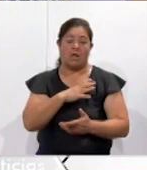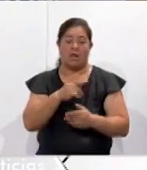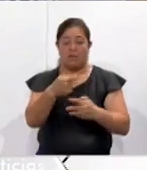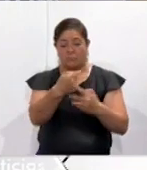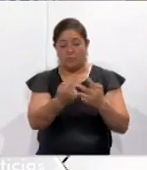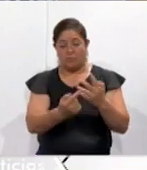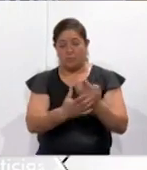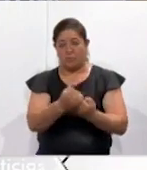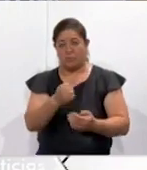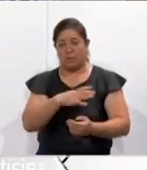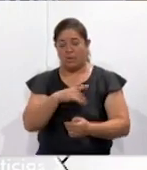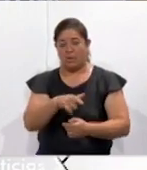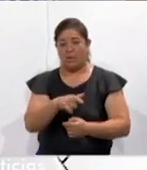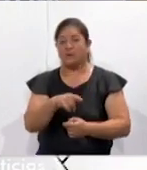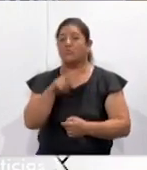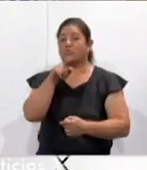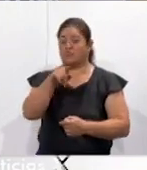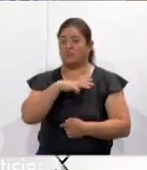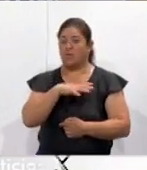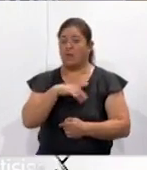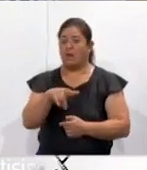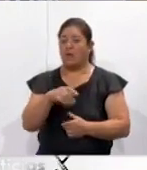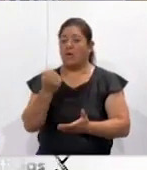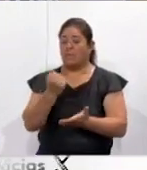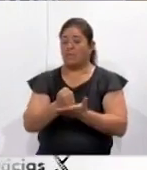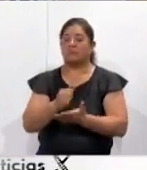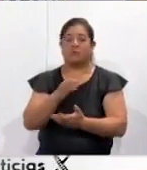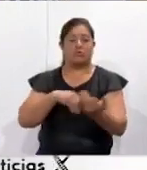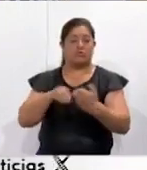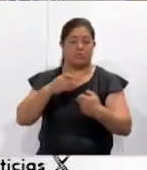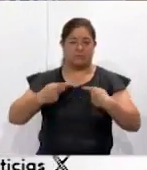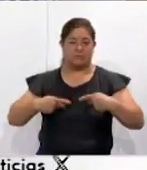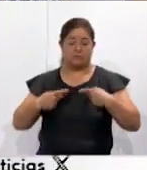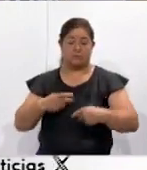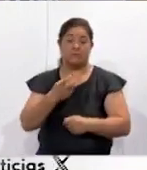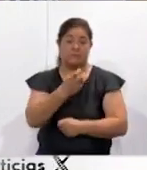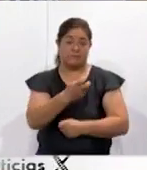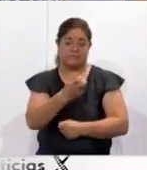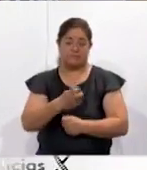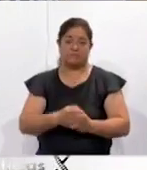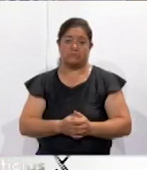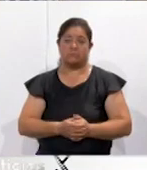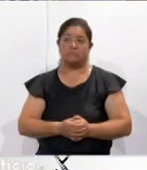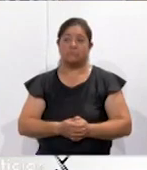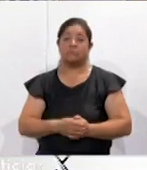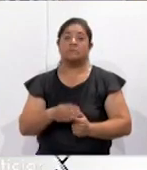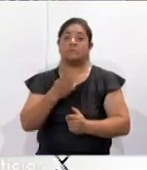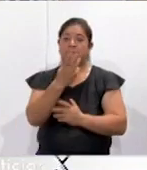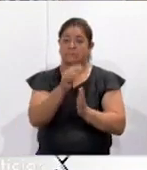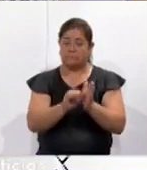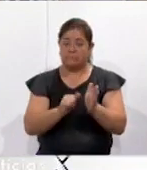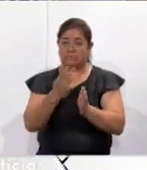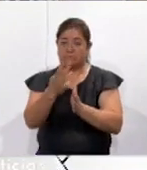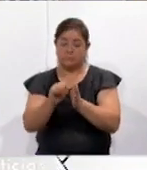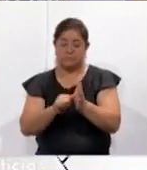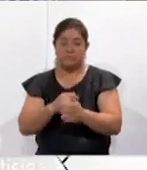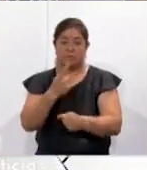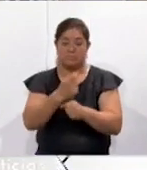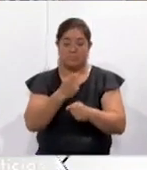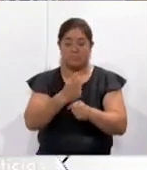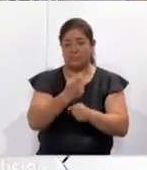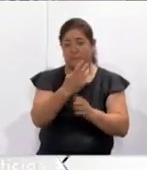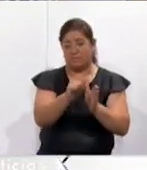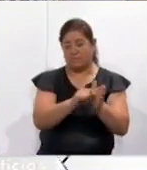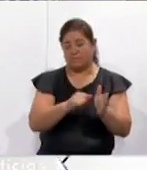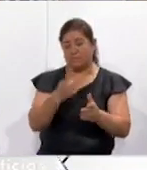tienen obligación ellos con toda la ciudadanía. Esta obligación pues es de manera trimestral, el primer trimestre de